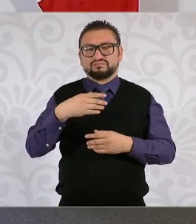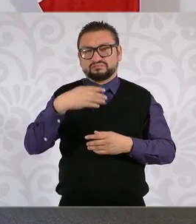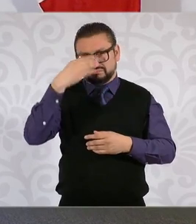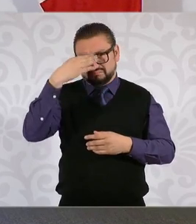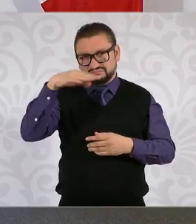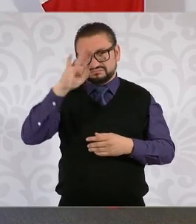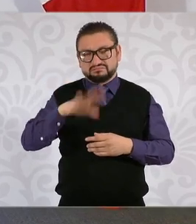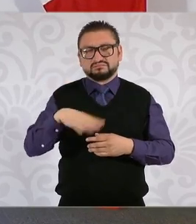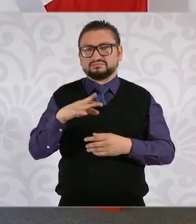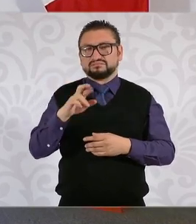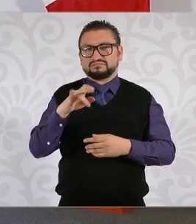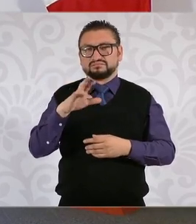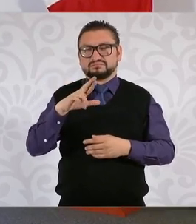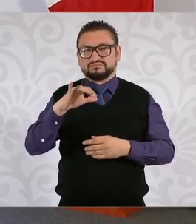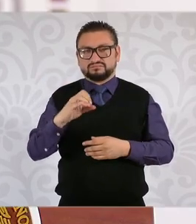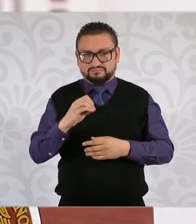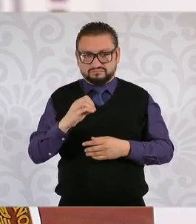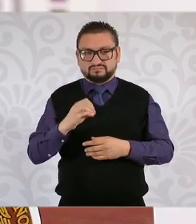Doña Rosario…